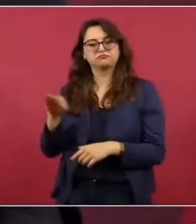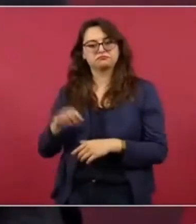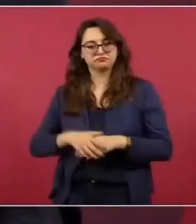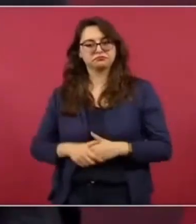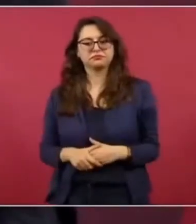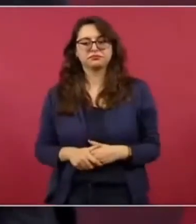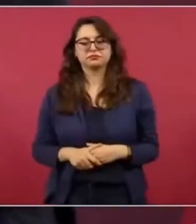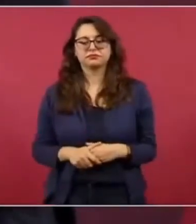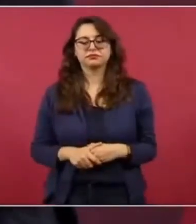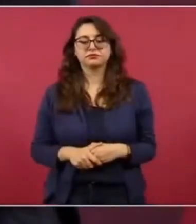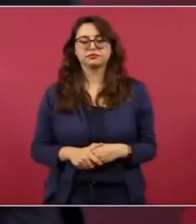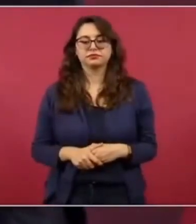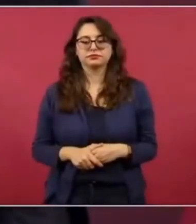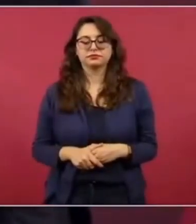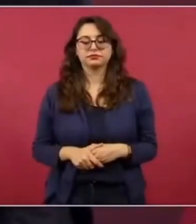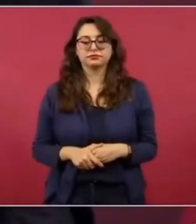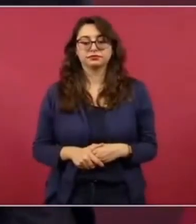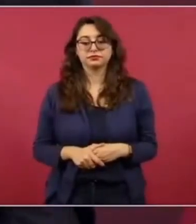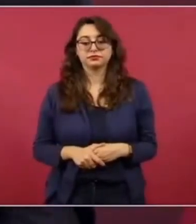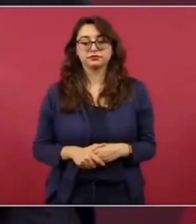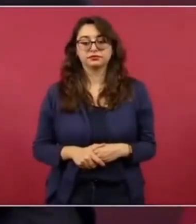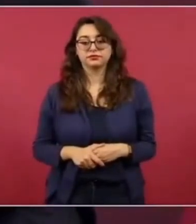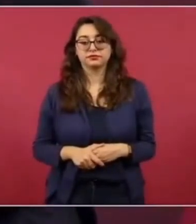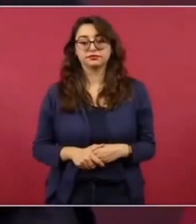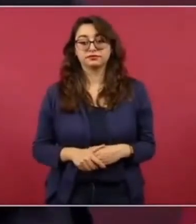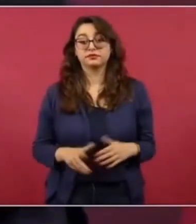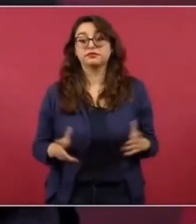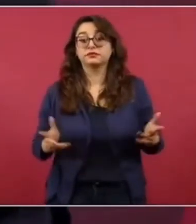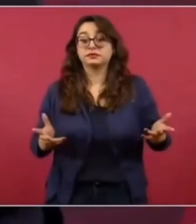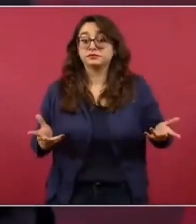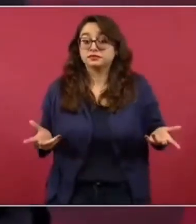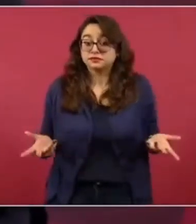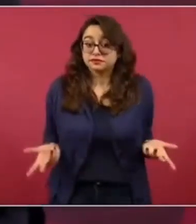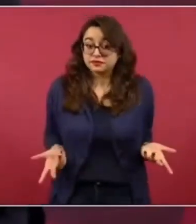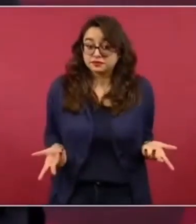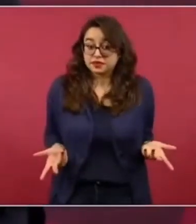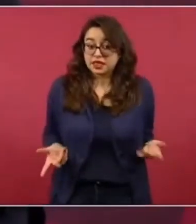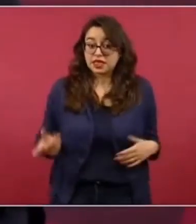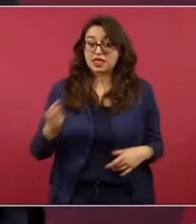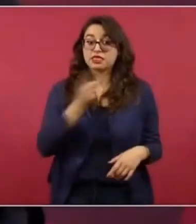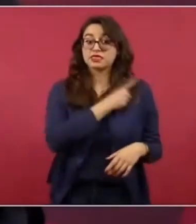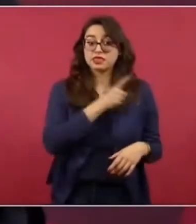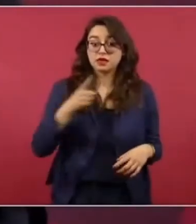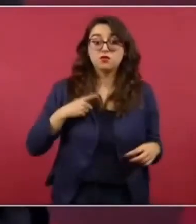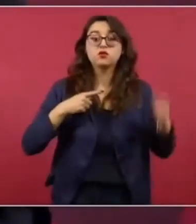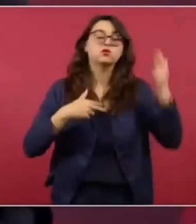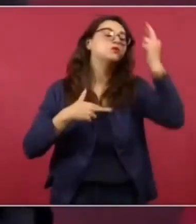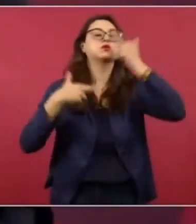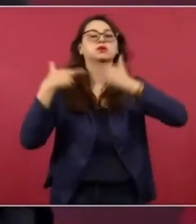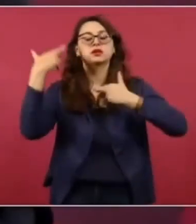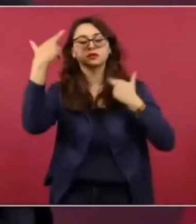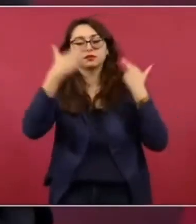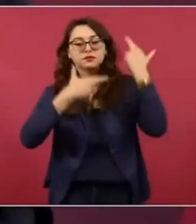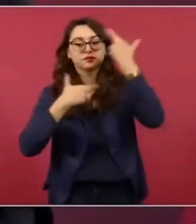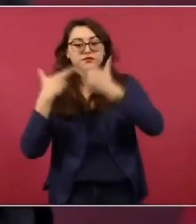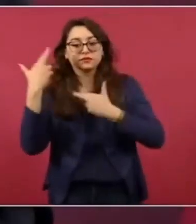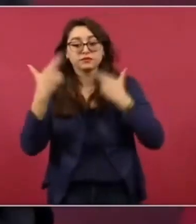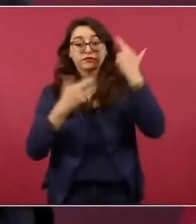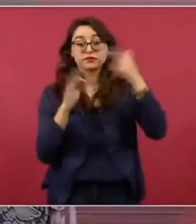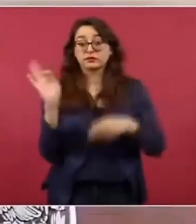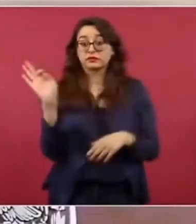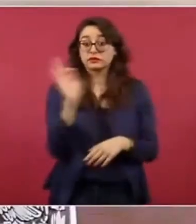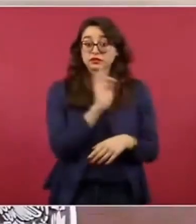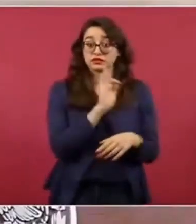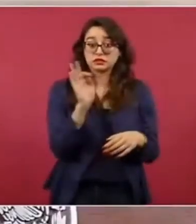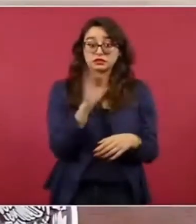si es posible, si tienen una concesión que ya está por vencerse.